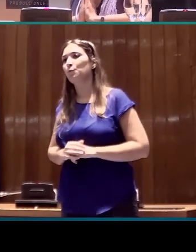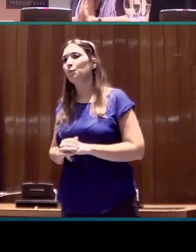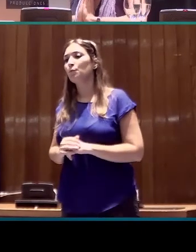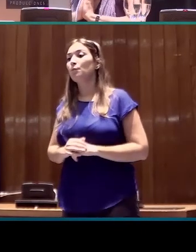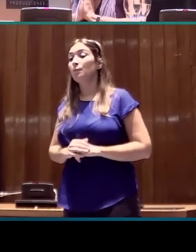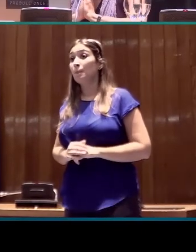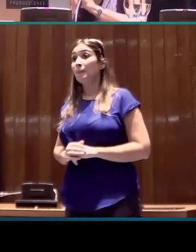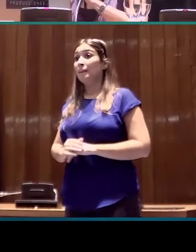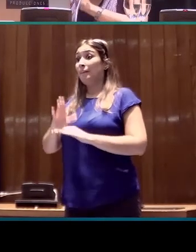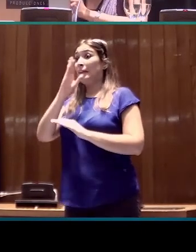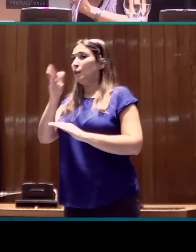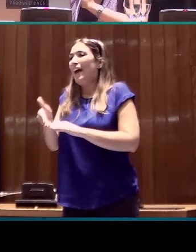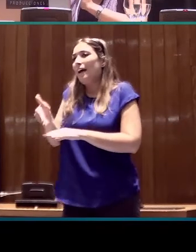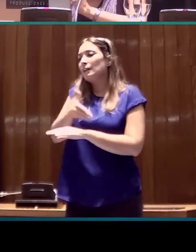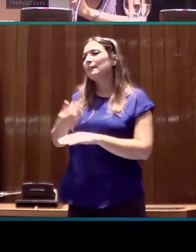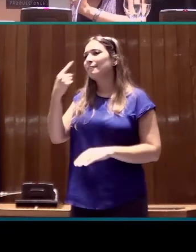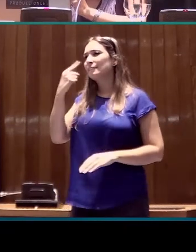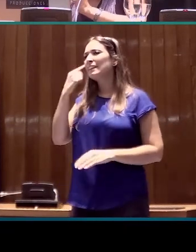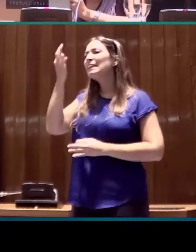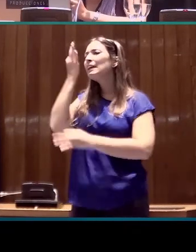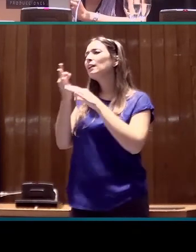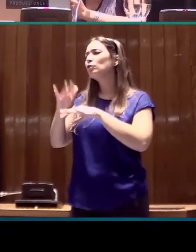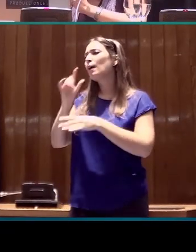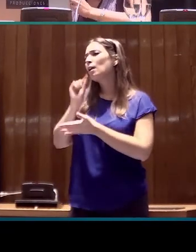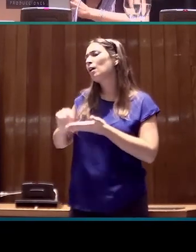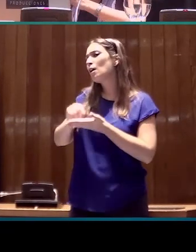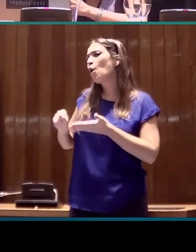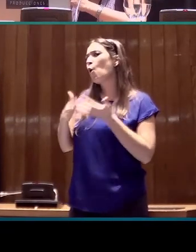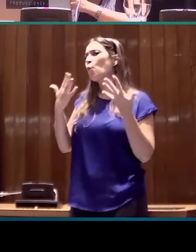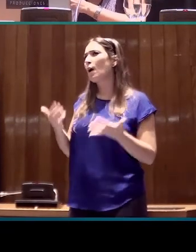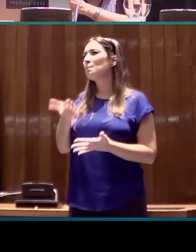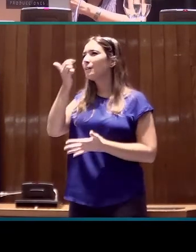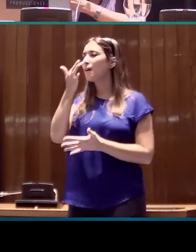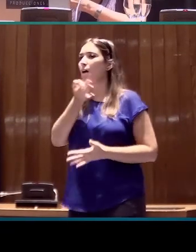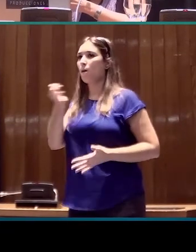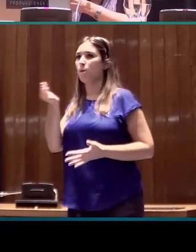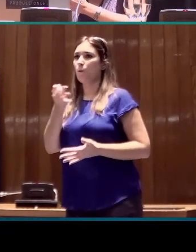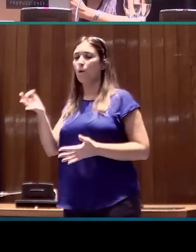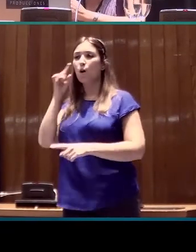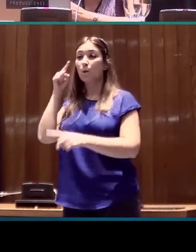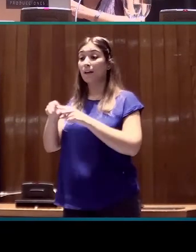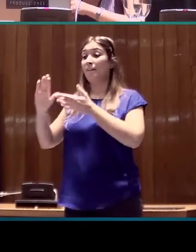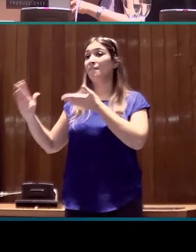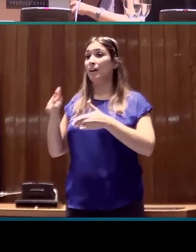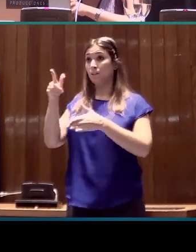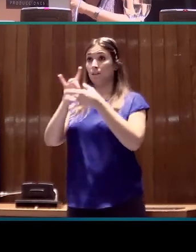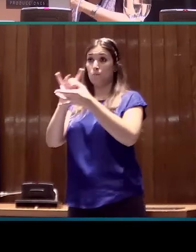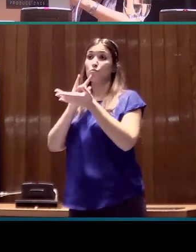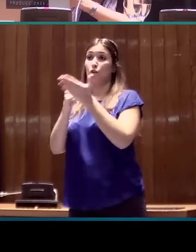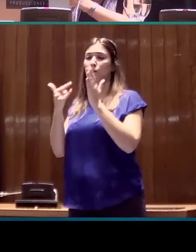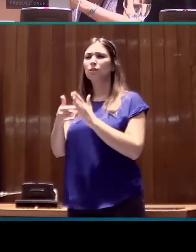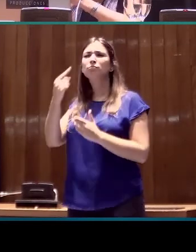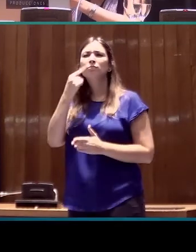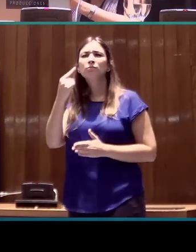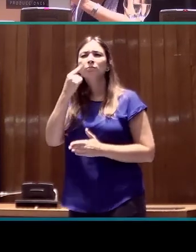Previamente, determinamos los criterios de anotación que nos parecían más adecuados para esta fase del proyecto y ver